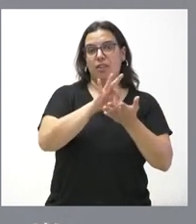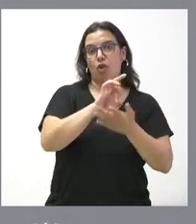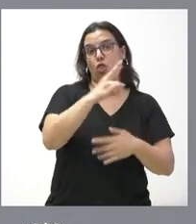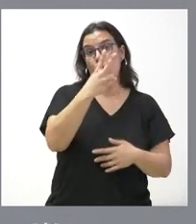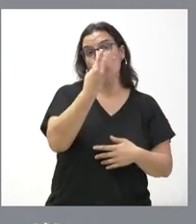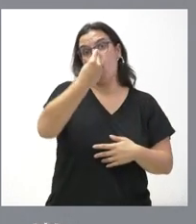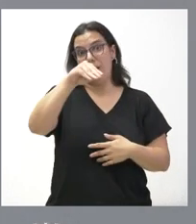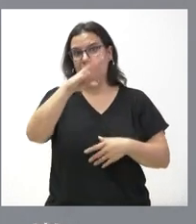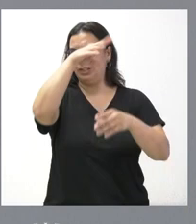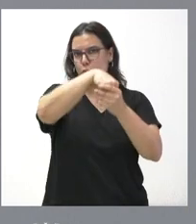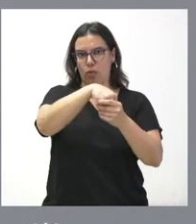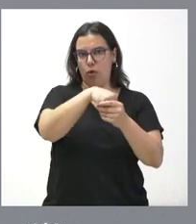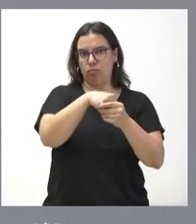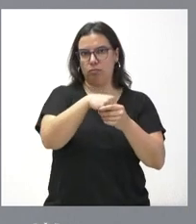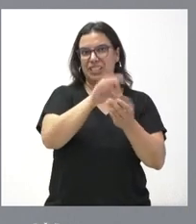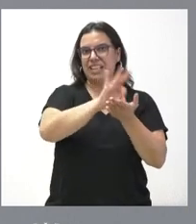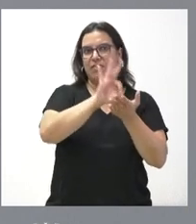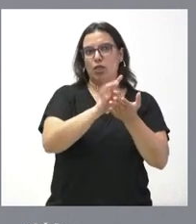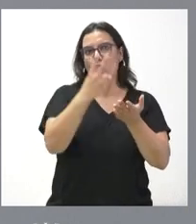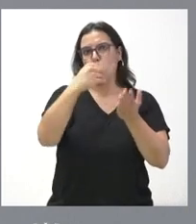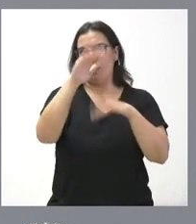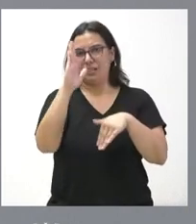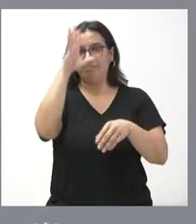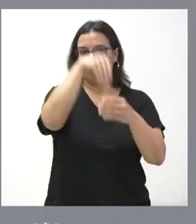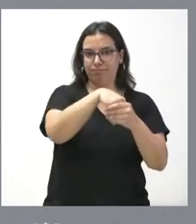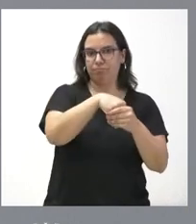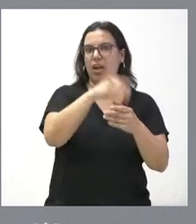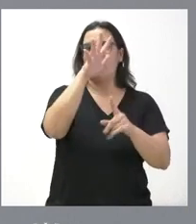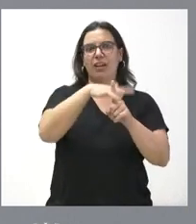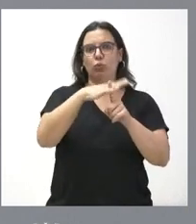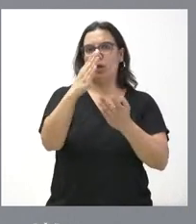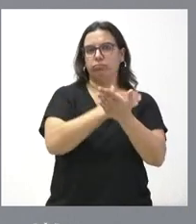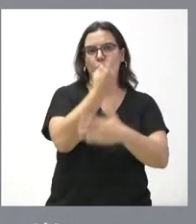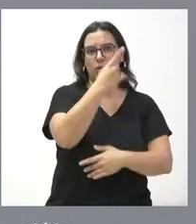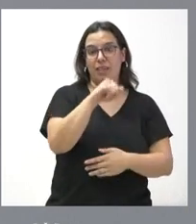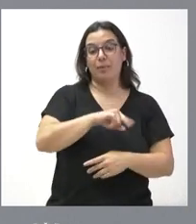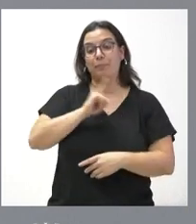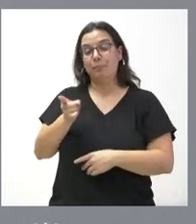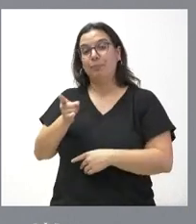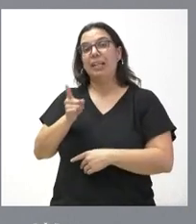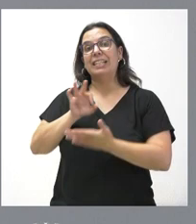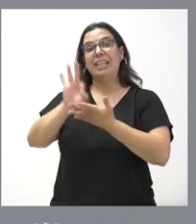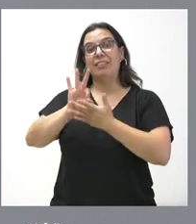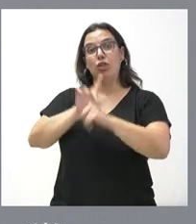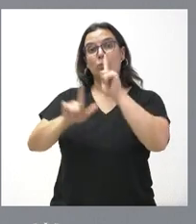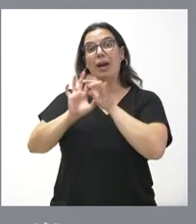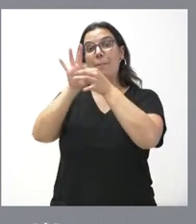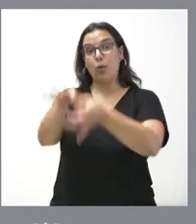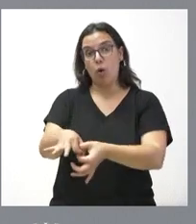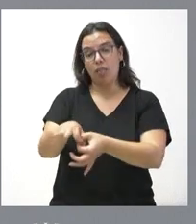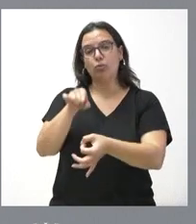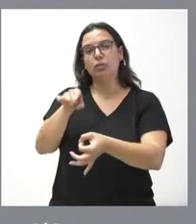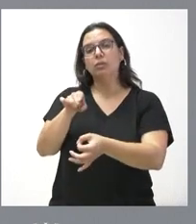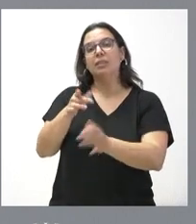el mismo paquete y se factura de forma global, y los servicios de viaje vinculados ofrece un